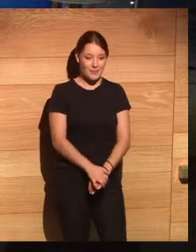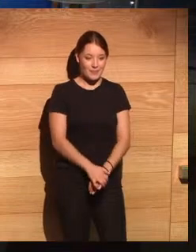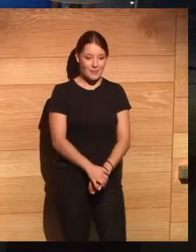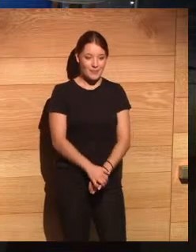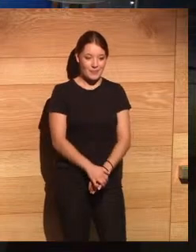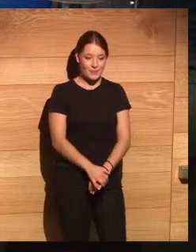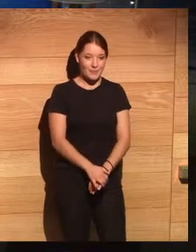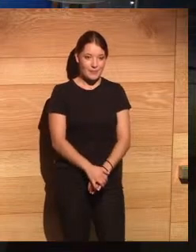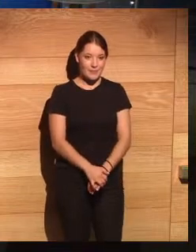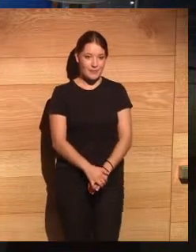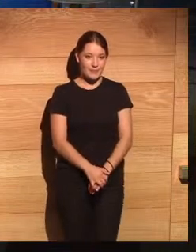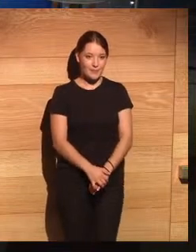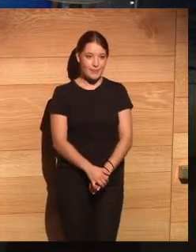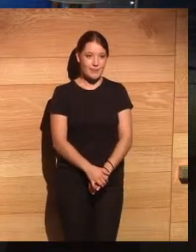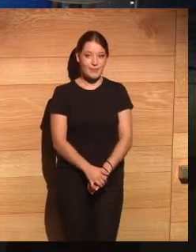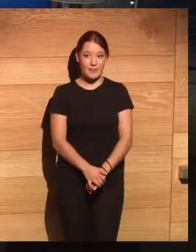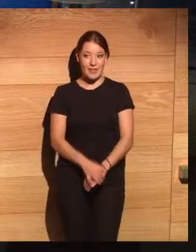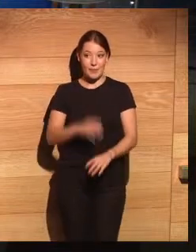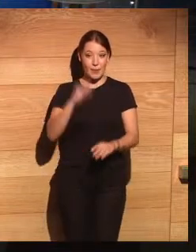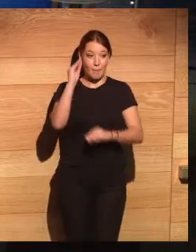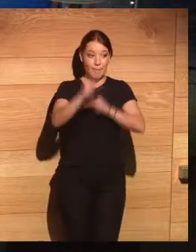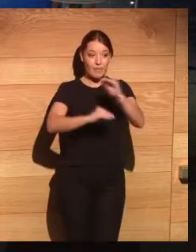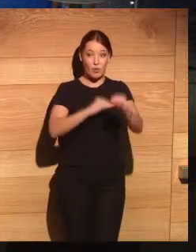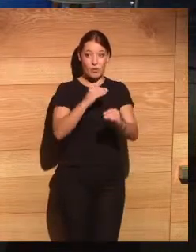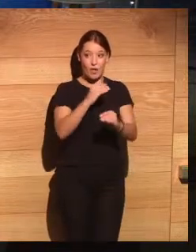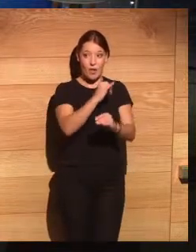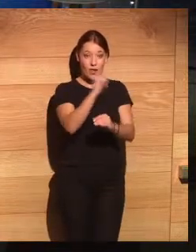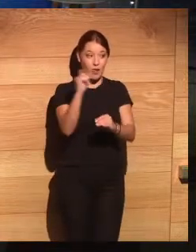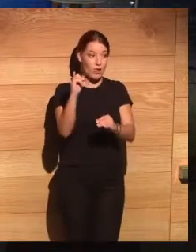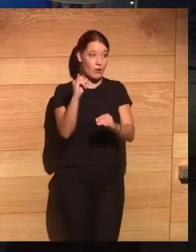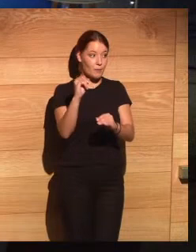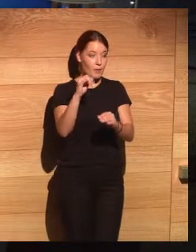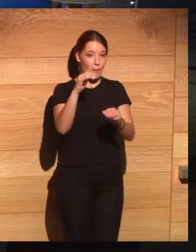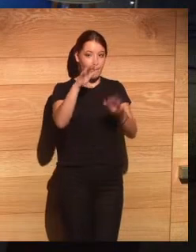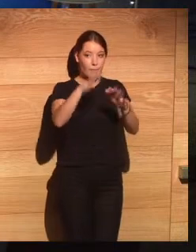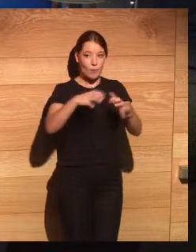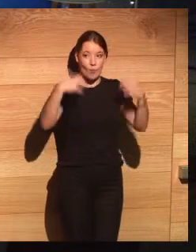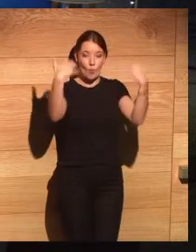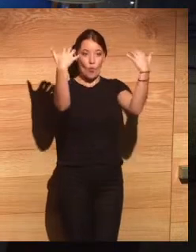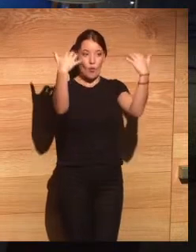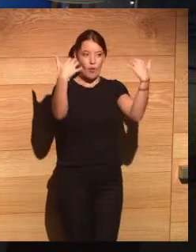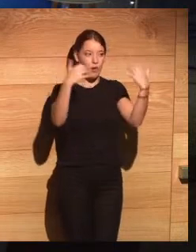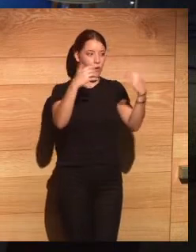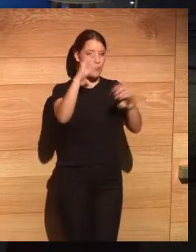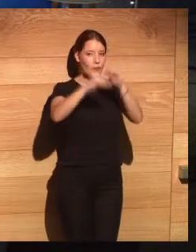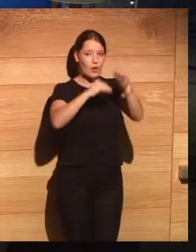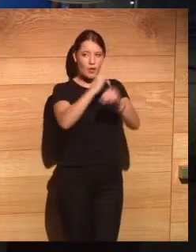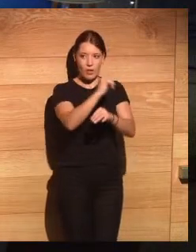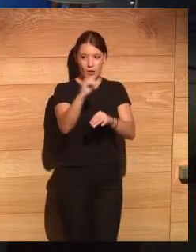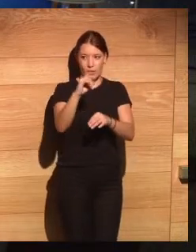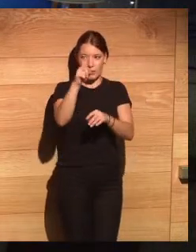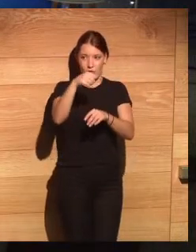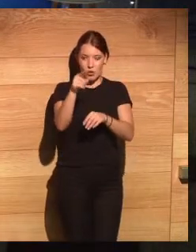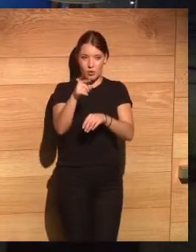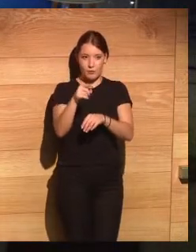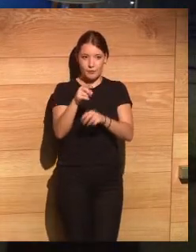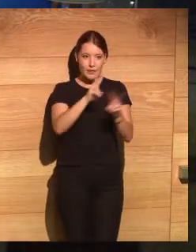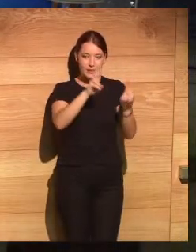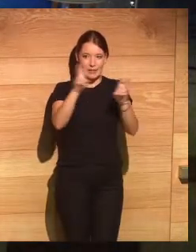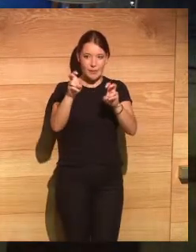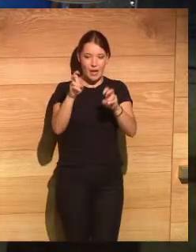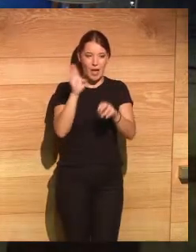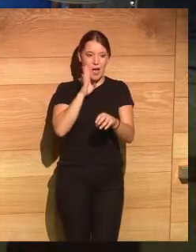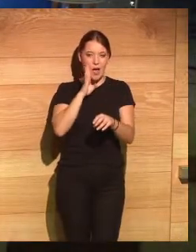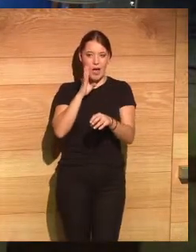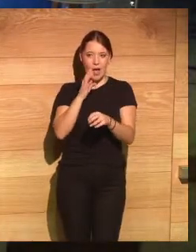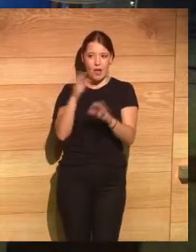bueno no sé si tenemos algunas preguntas entre el público al respecto con los temas que hemos que